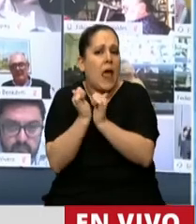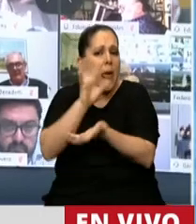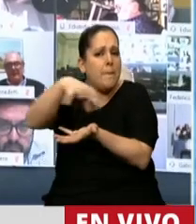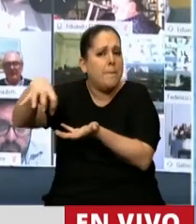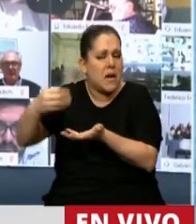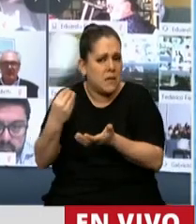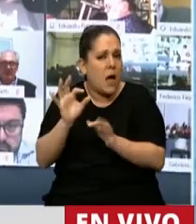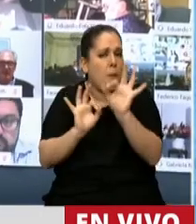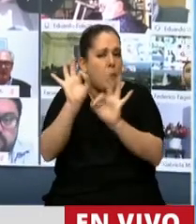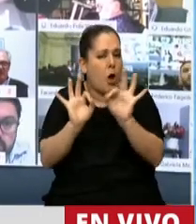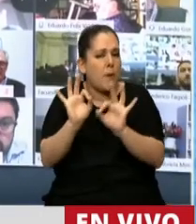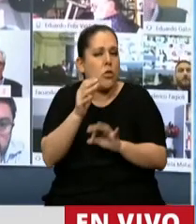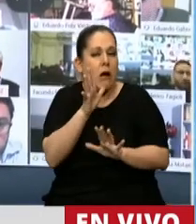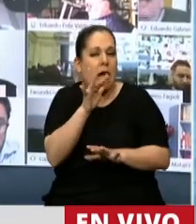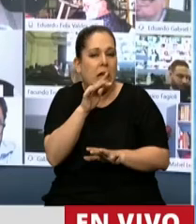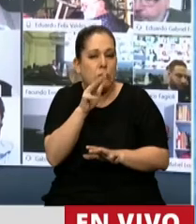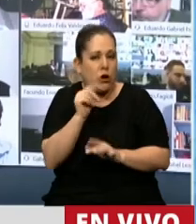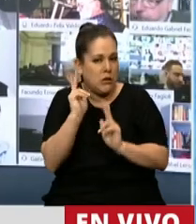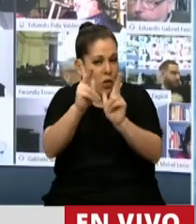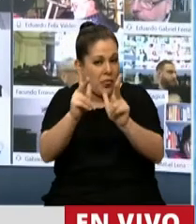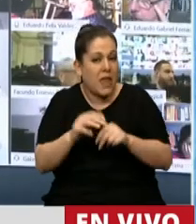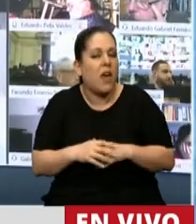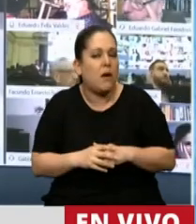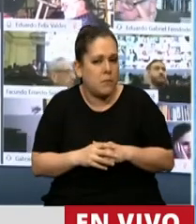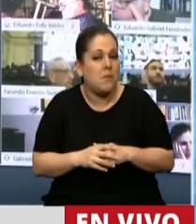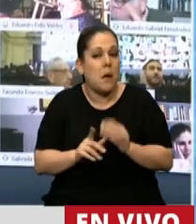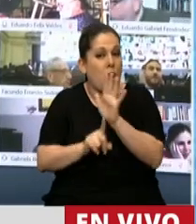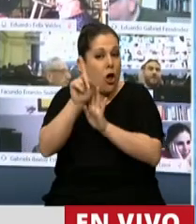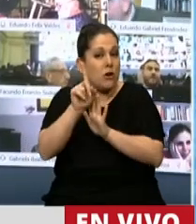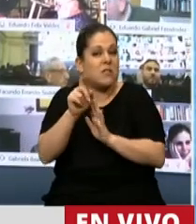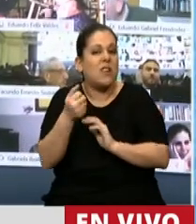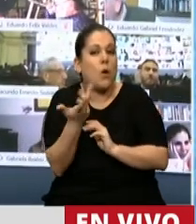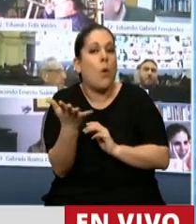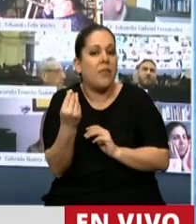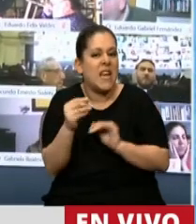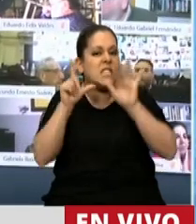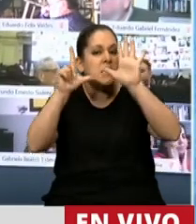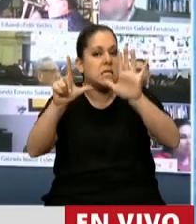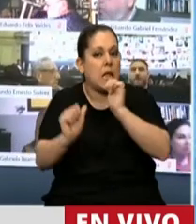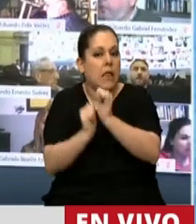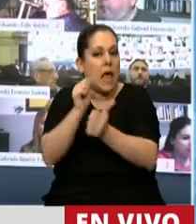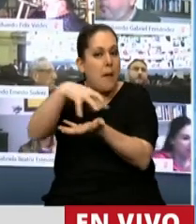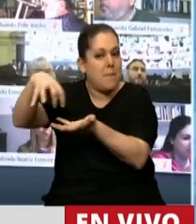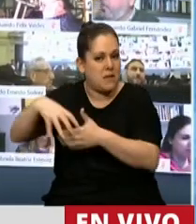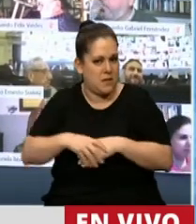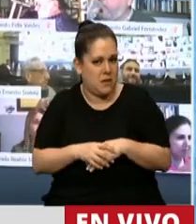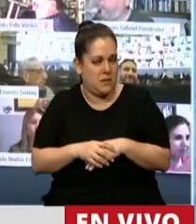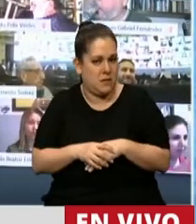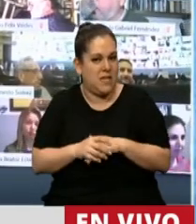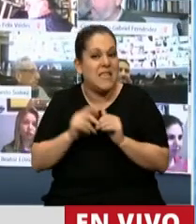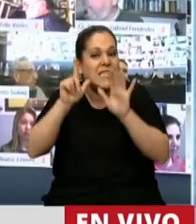Le dije que el promedio argentino era 14. ¿Sabe cuántas empresas hay ahí cada mil habitantes? ¡Siete! ¡Siete!